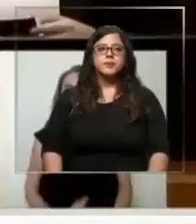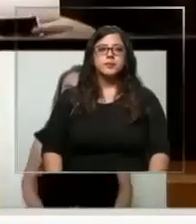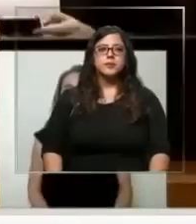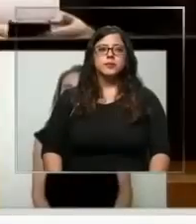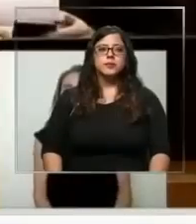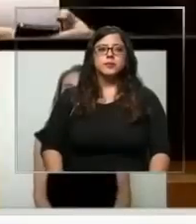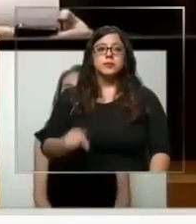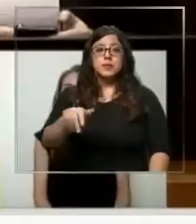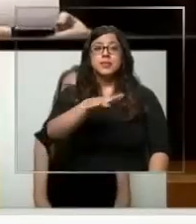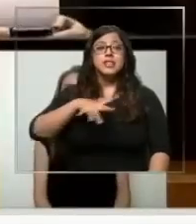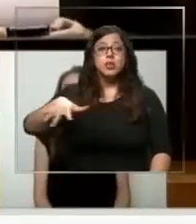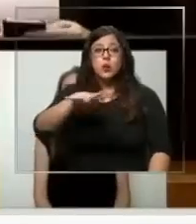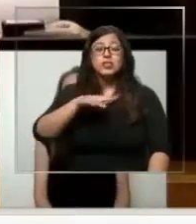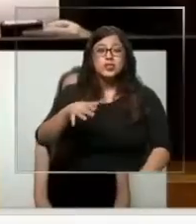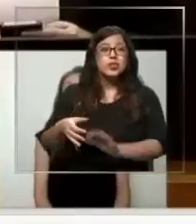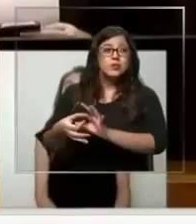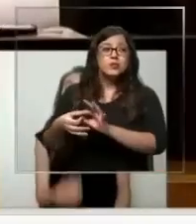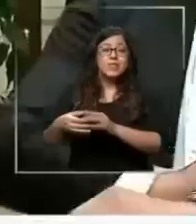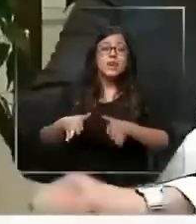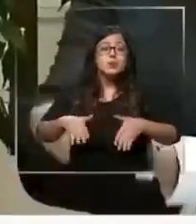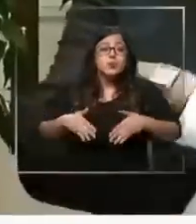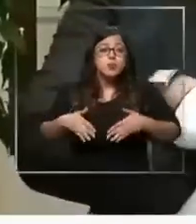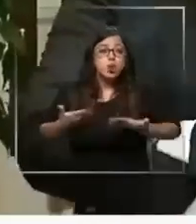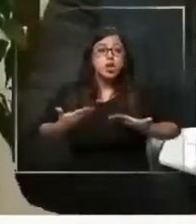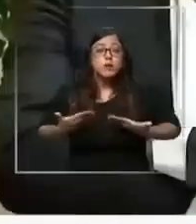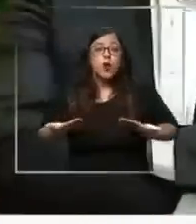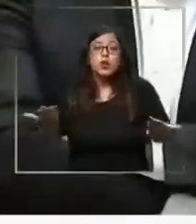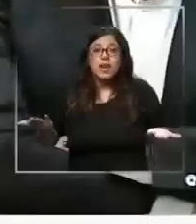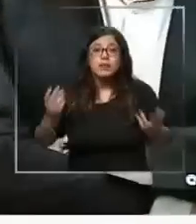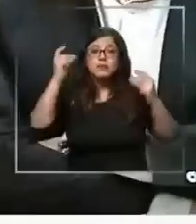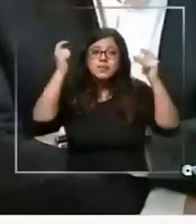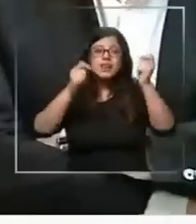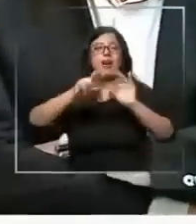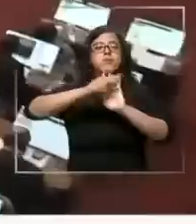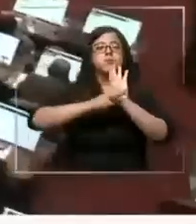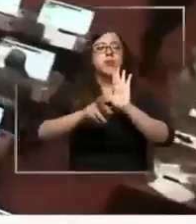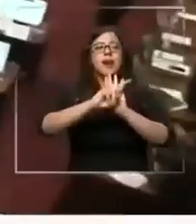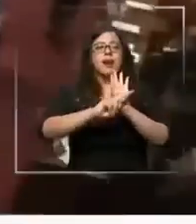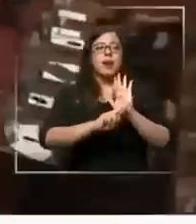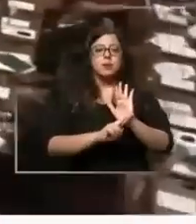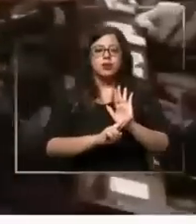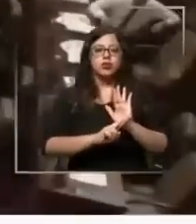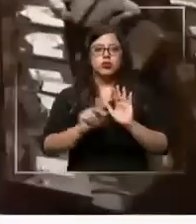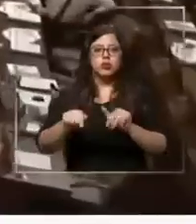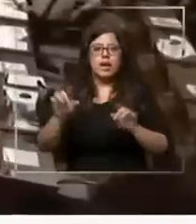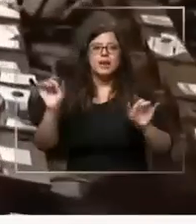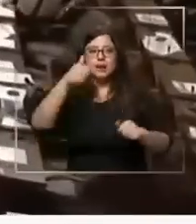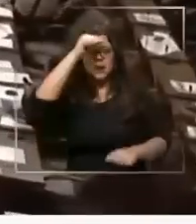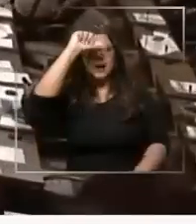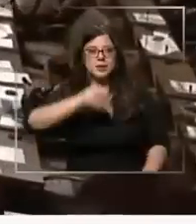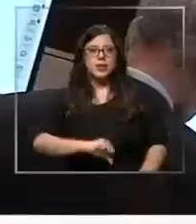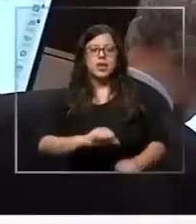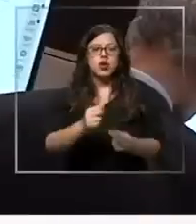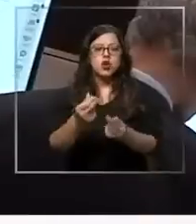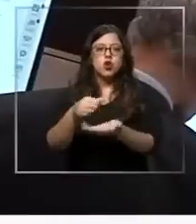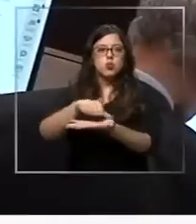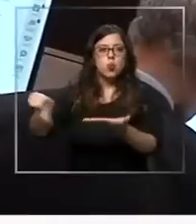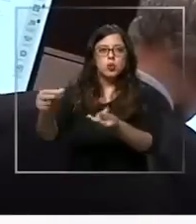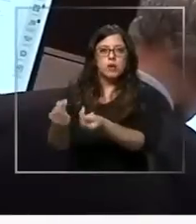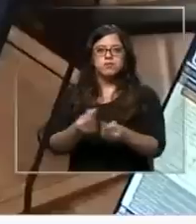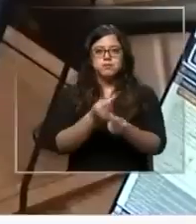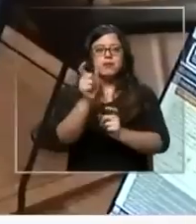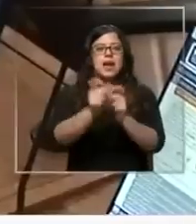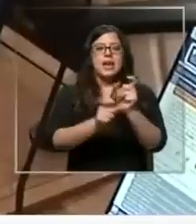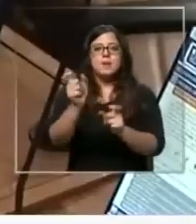Una situación que motivó a la mesa que lidera Mirosevic a impulsar la idea de modificar el reglamento y fijar sanciones económicas a